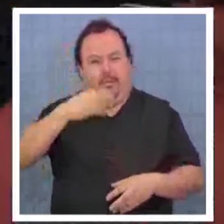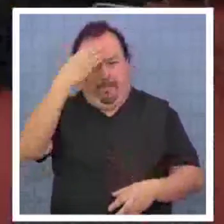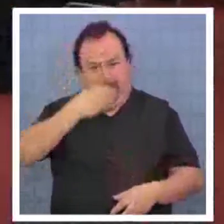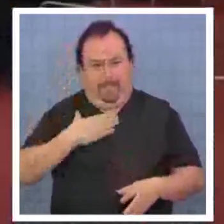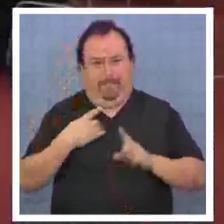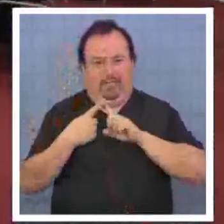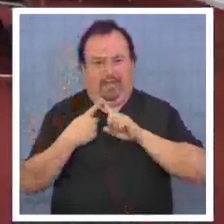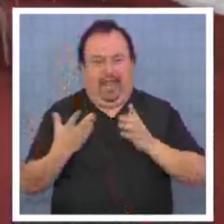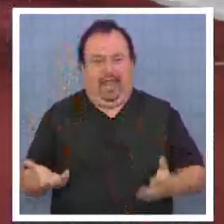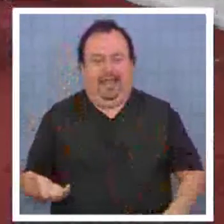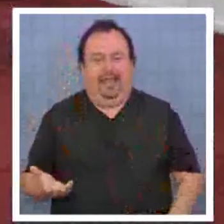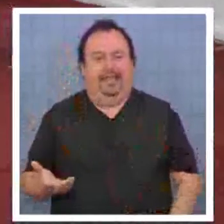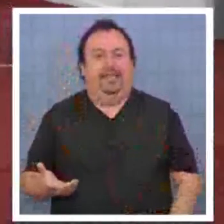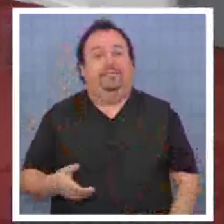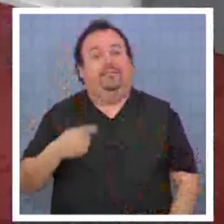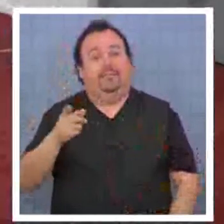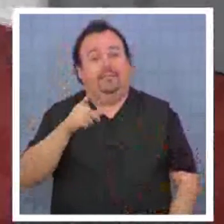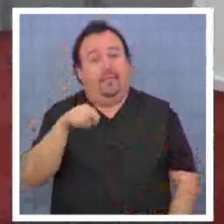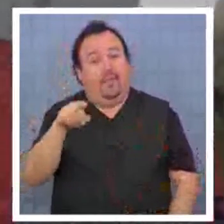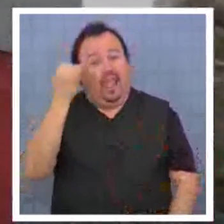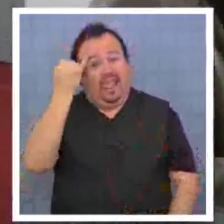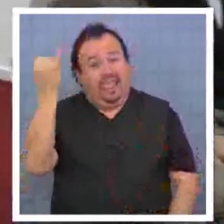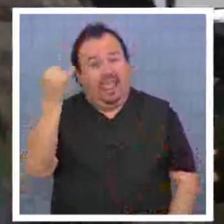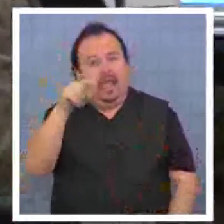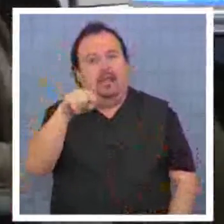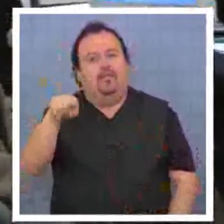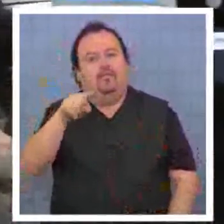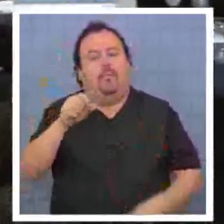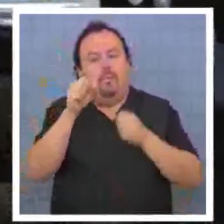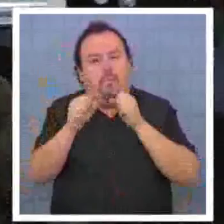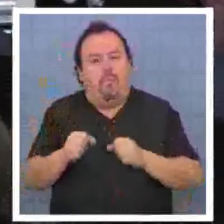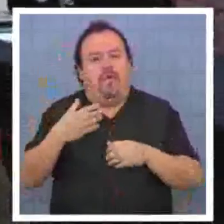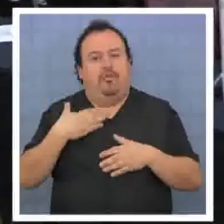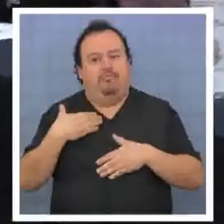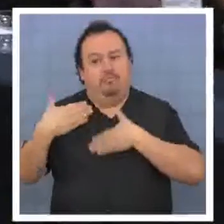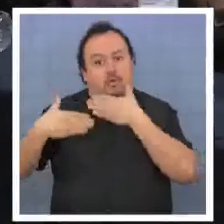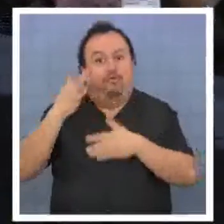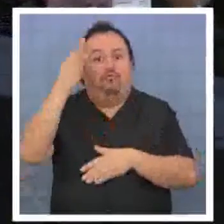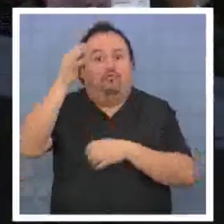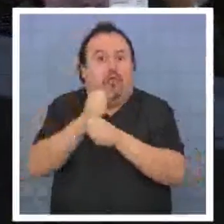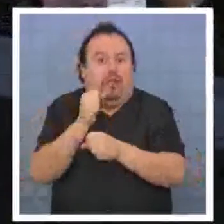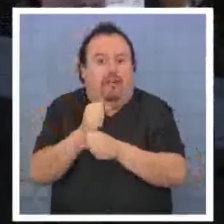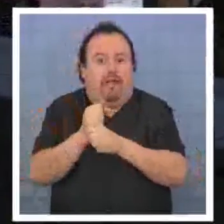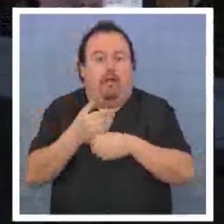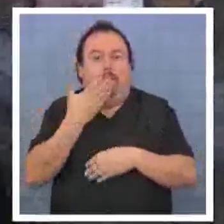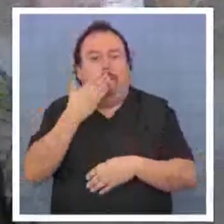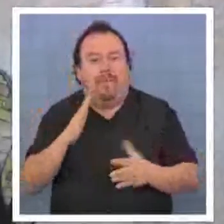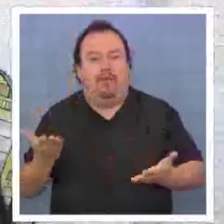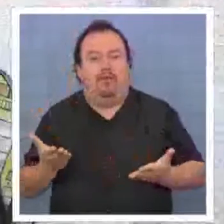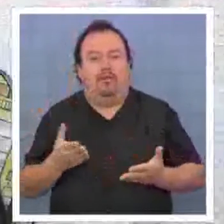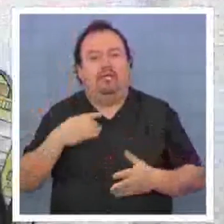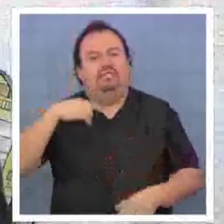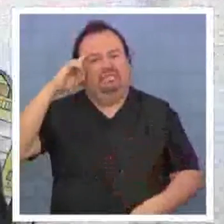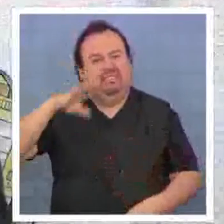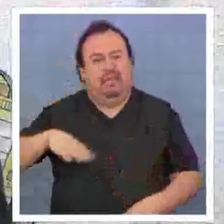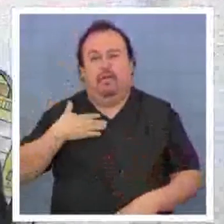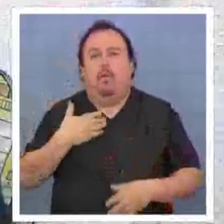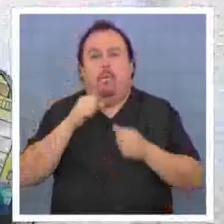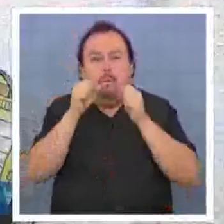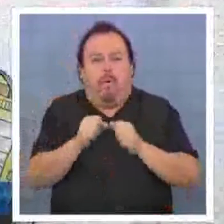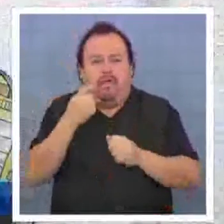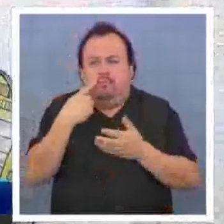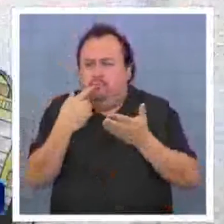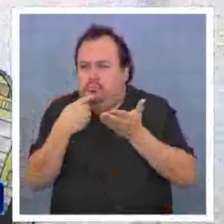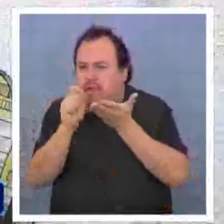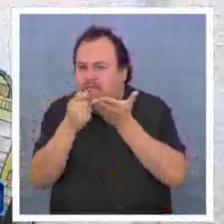propias personalidades. La idea es que ellos lo apliquen como herramienta efectiva en su desempeño futuro y lo sabemos porque además somos